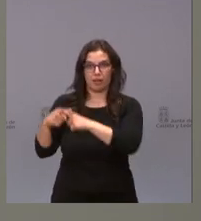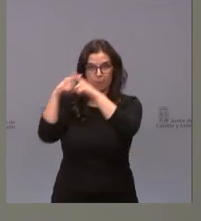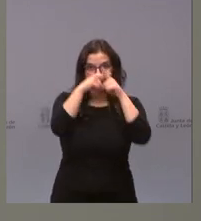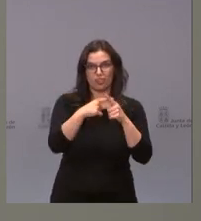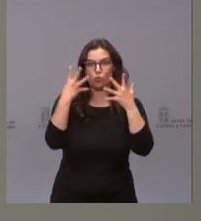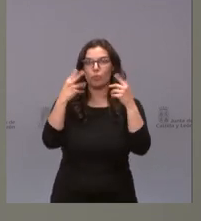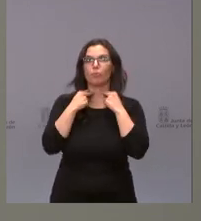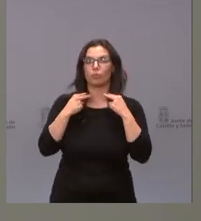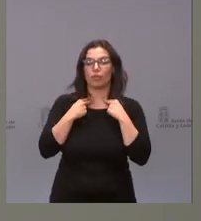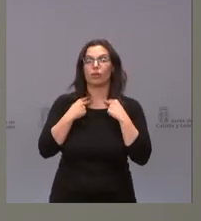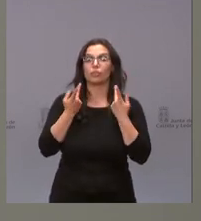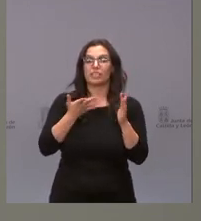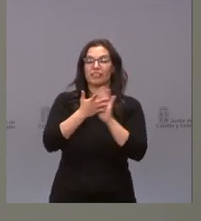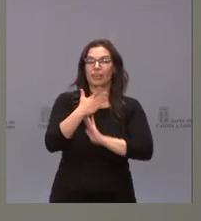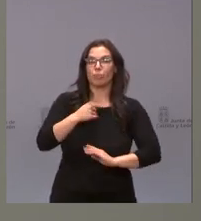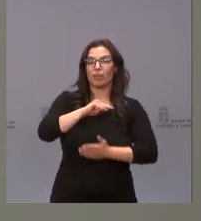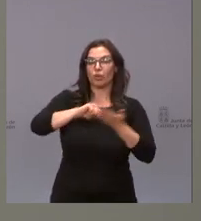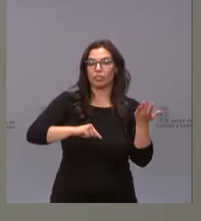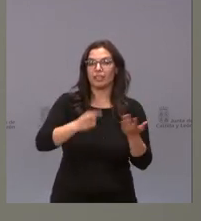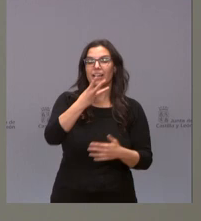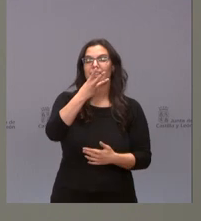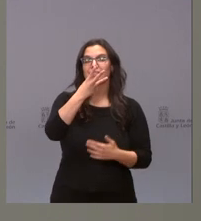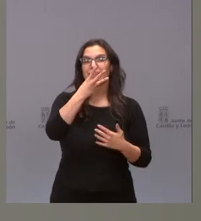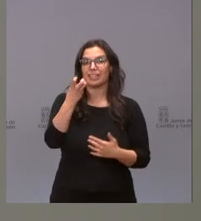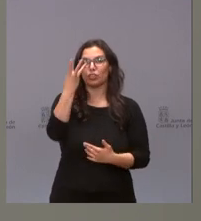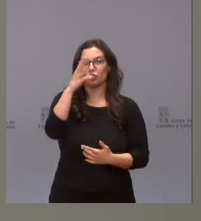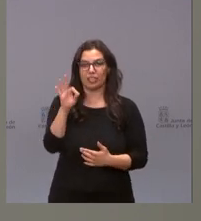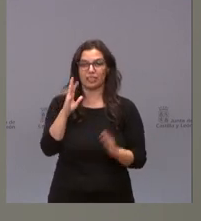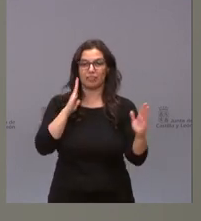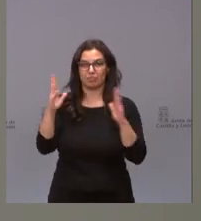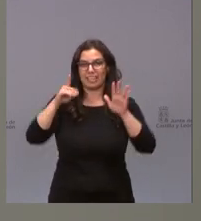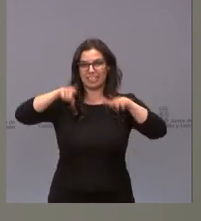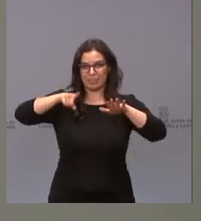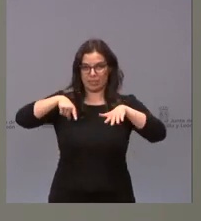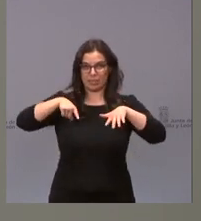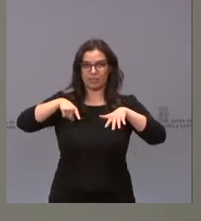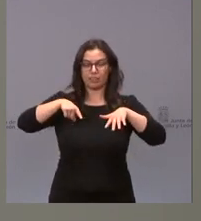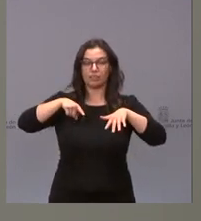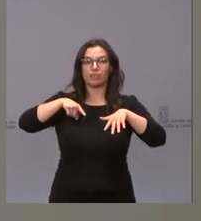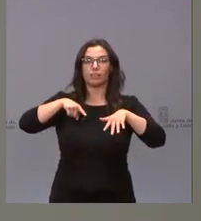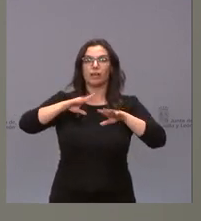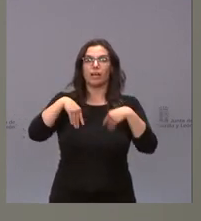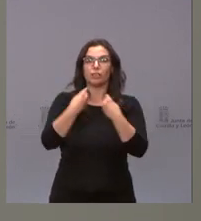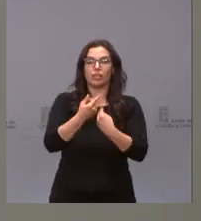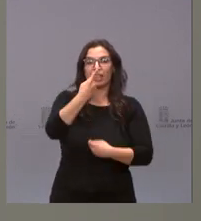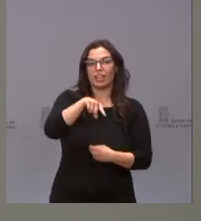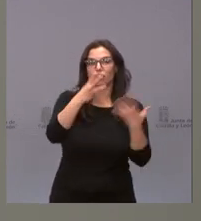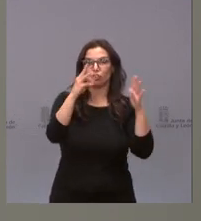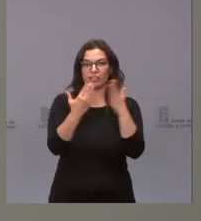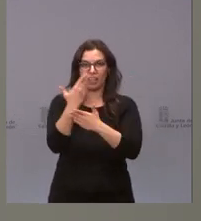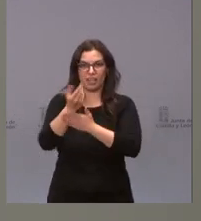lo que va a permitir contratar a 330 desempleados durante el periodo de seis meses y durante 180 días.